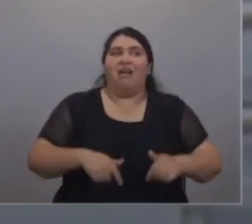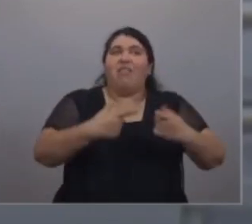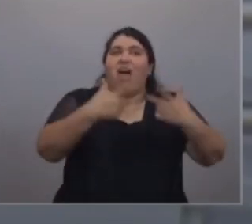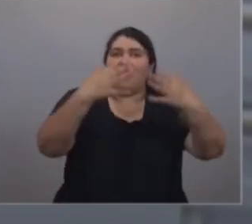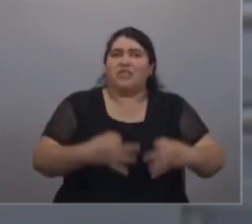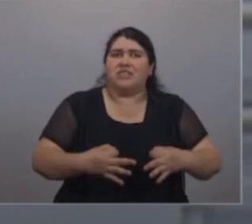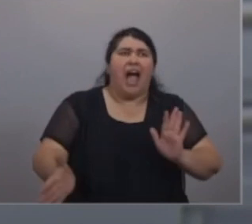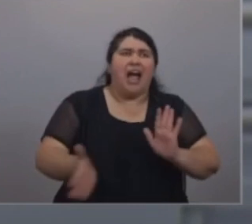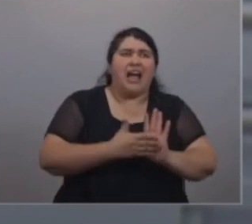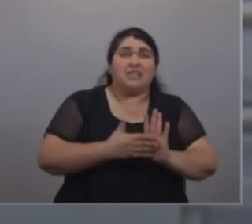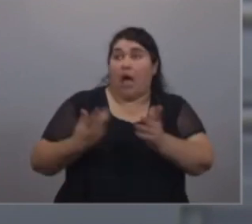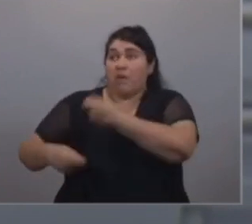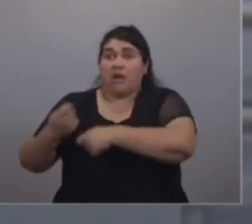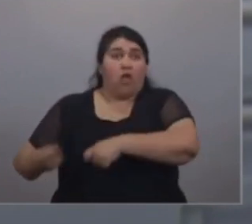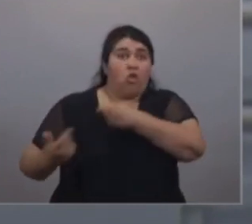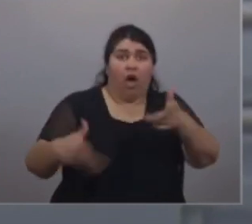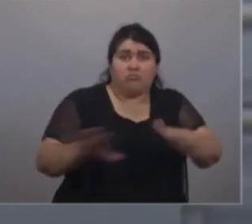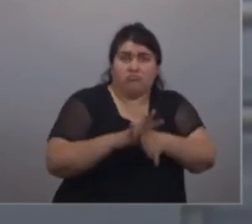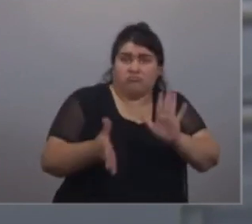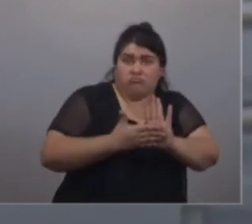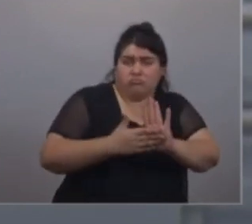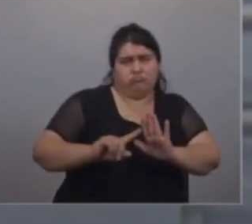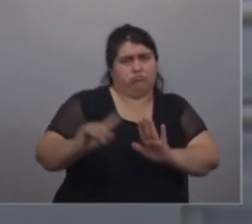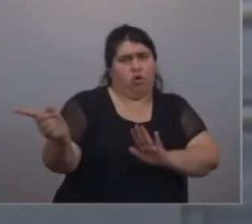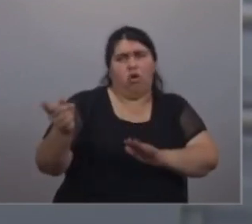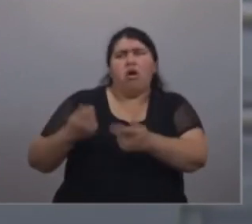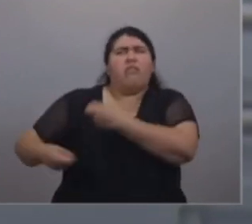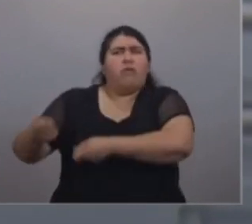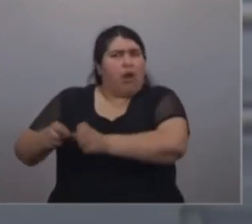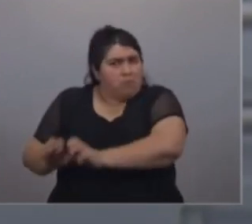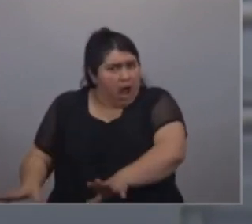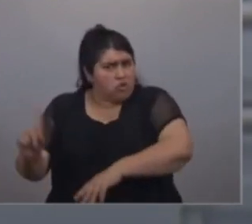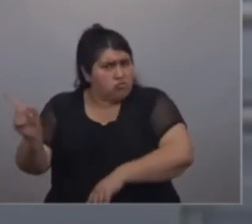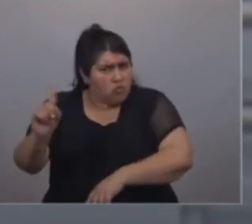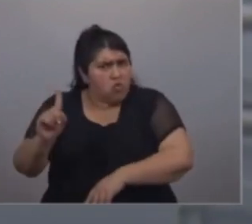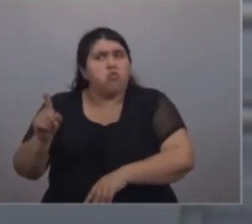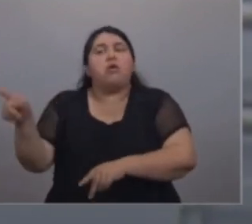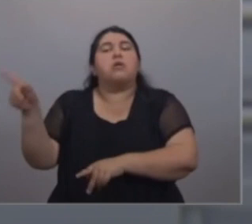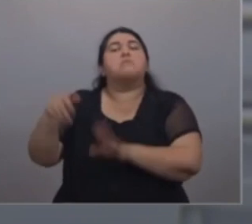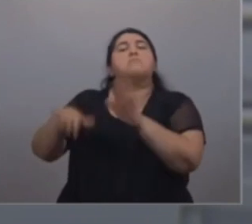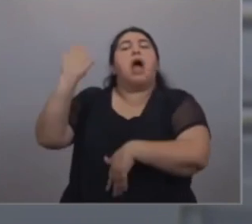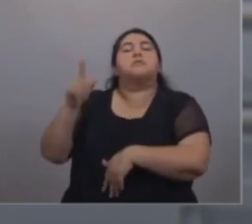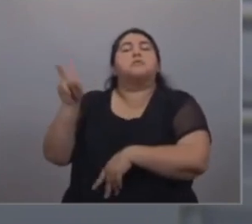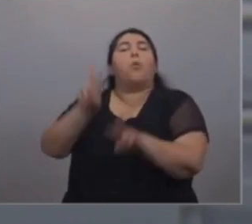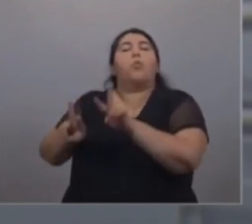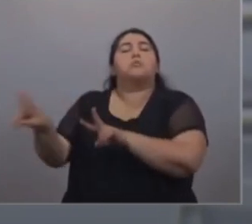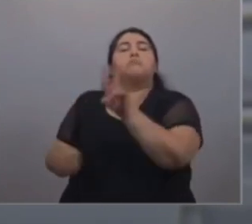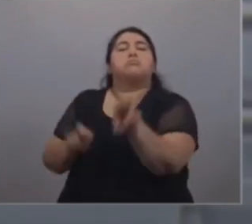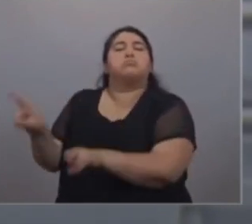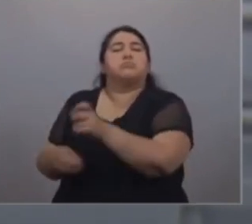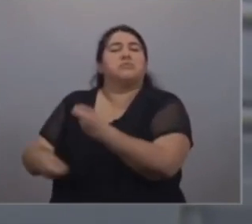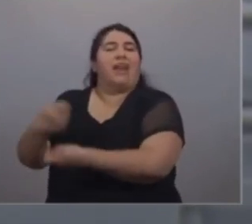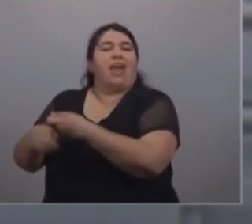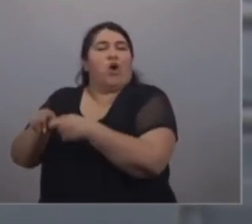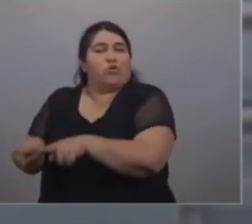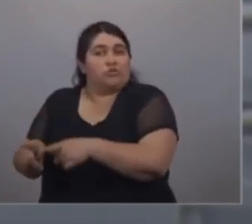para todos el mercado, no lo garantiza, y no porque sea malo el mercado, sino porque busca rentabilidad y busca negocio, y no todo,